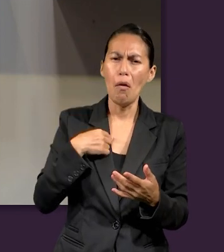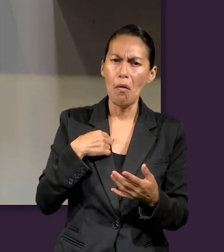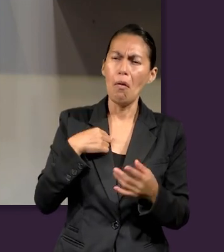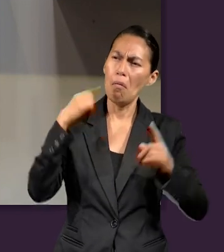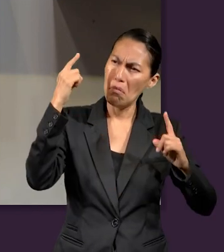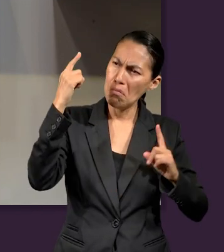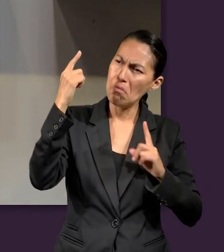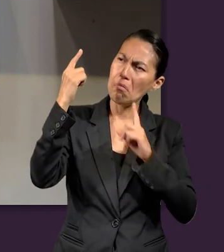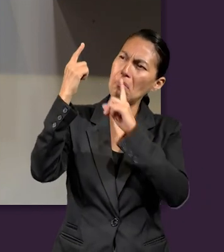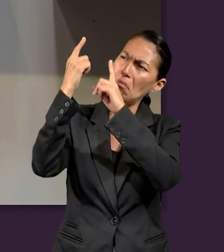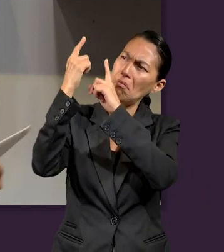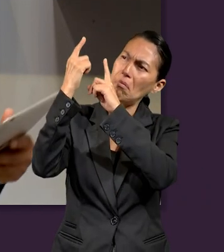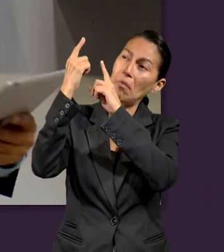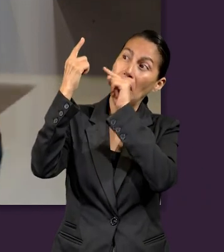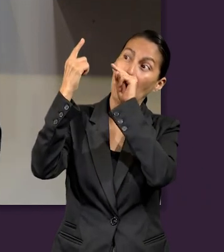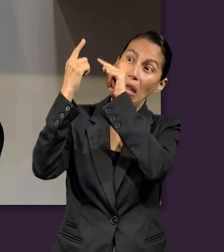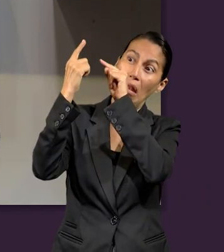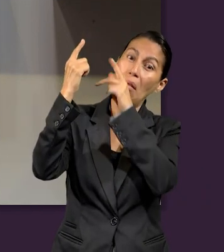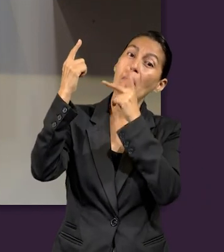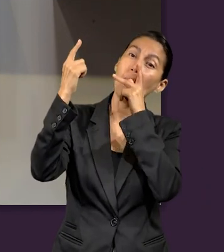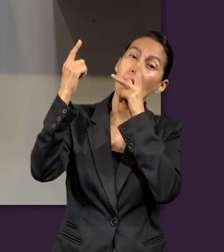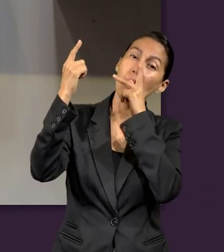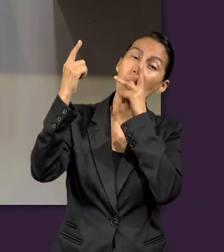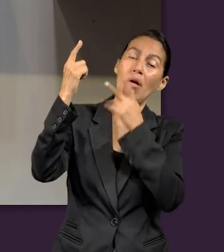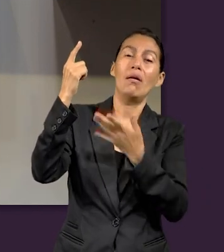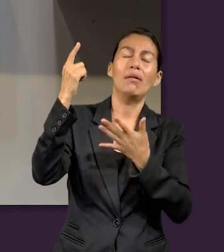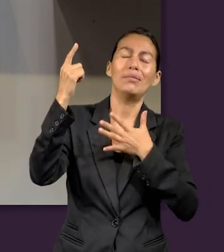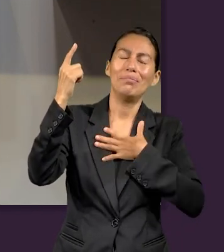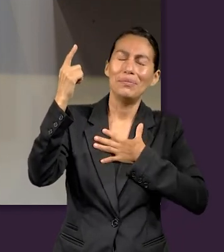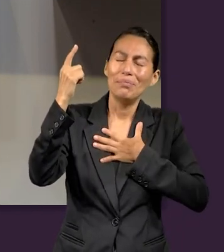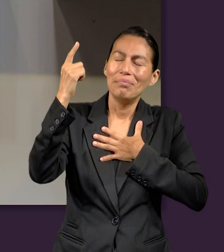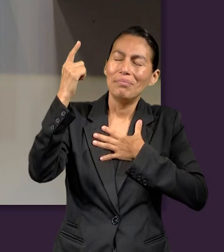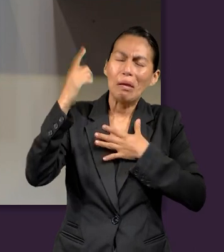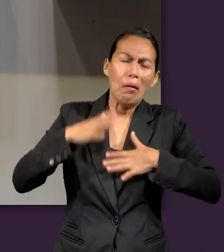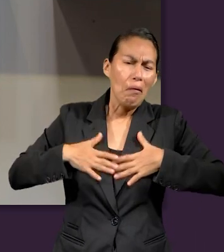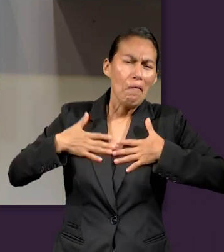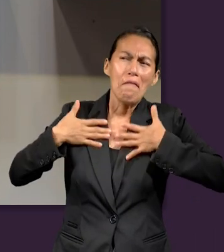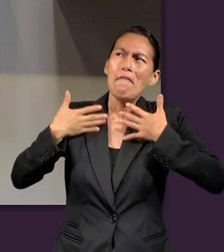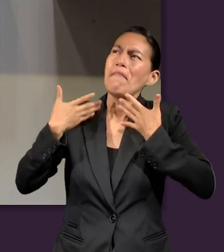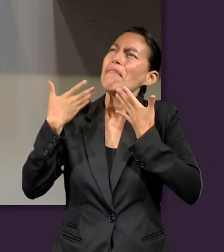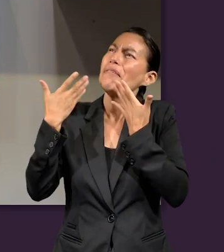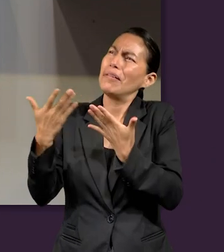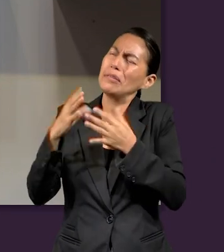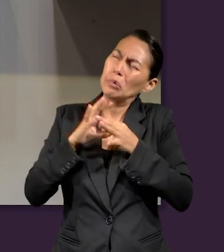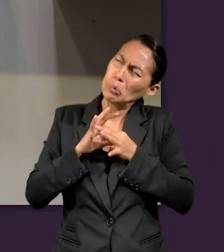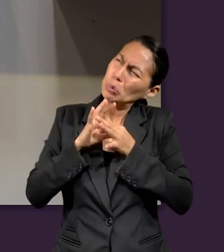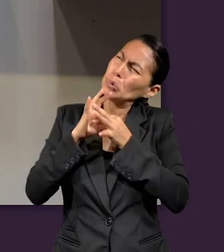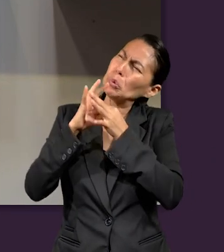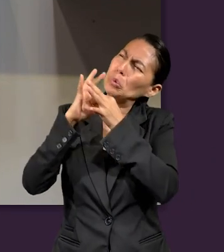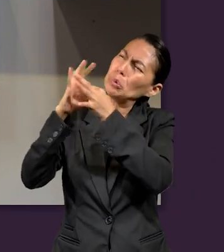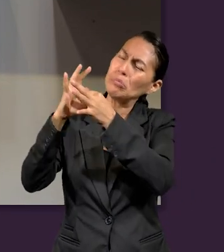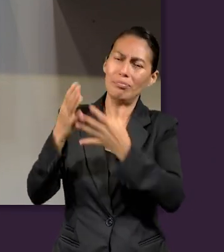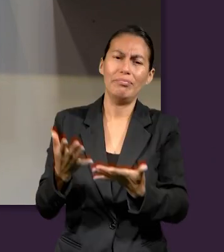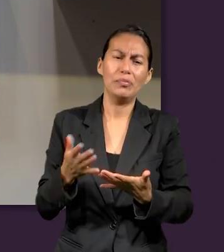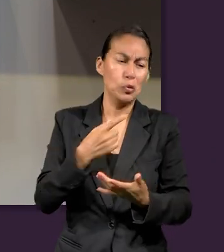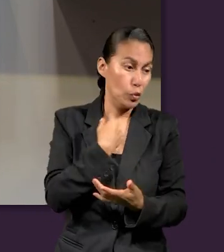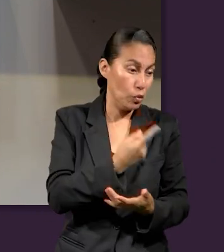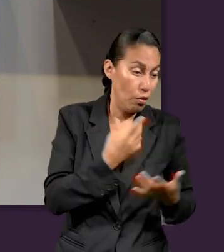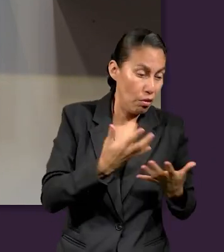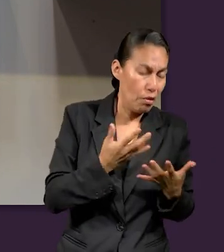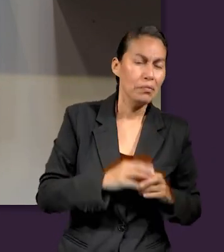vamos a llegar ante nuestro Padre Celestial con toda la confianza de lo que nosotros